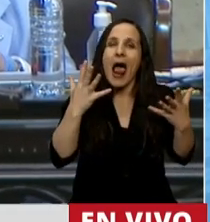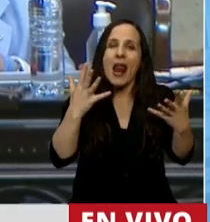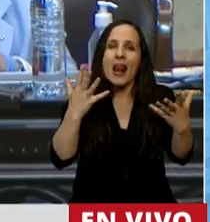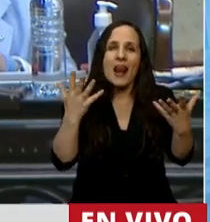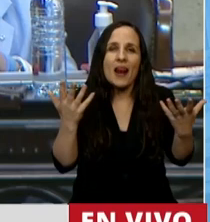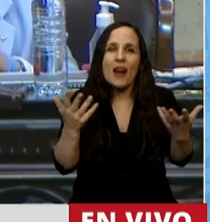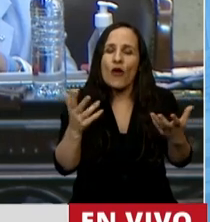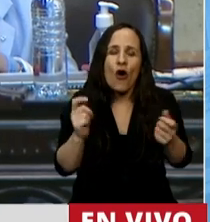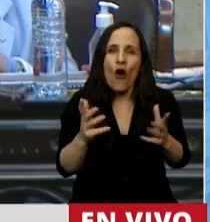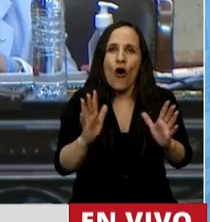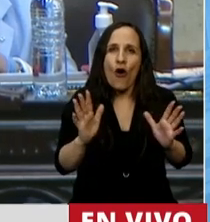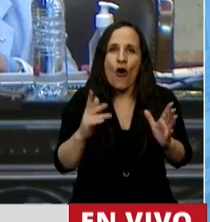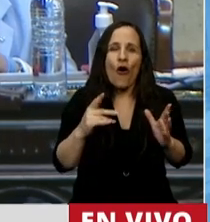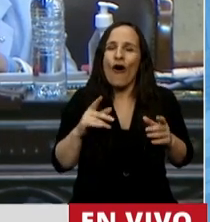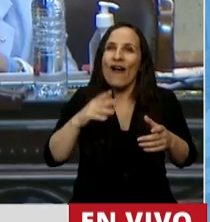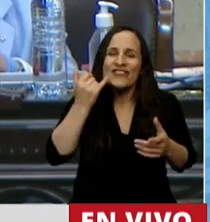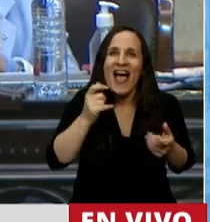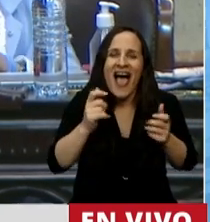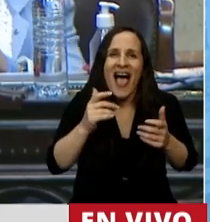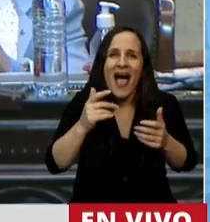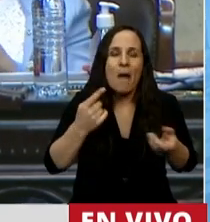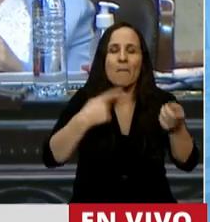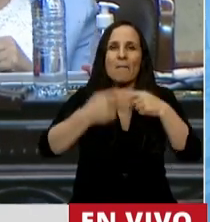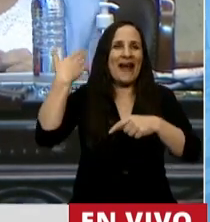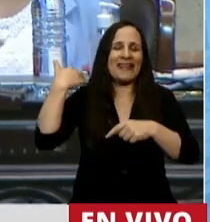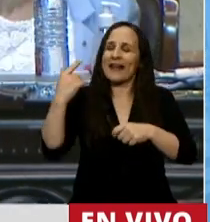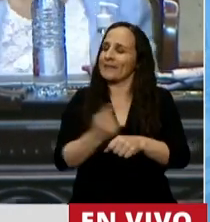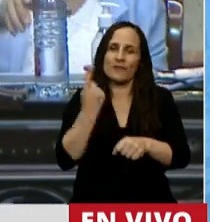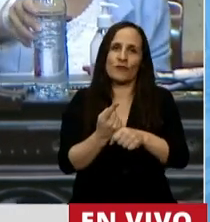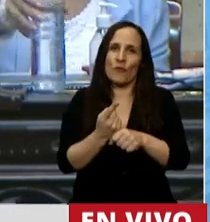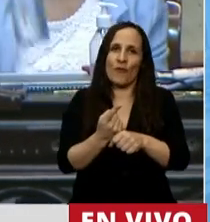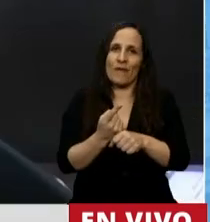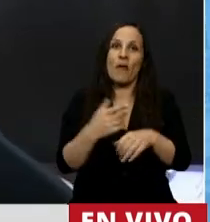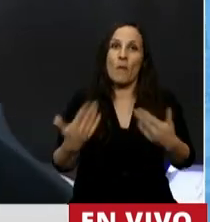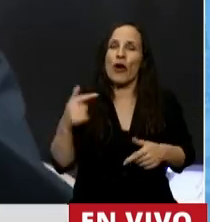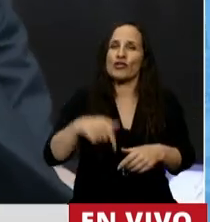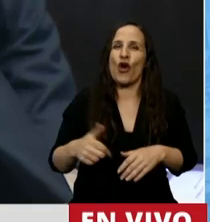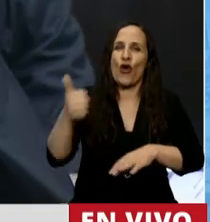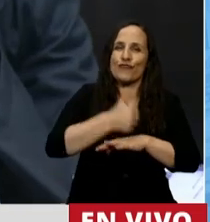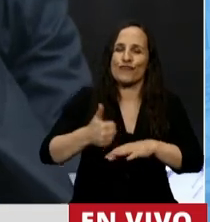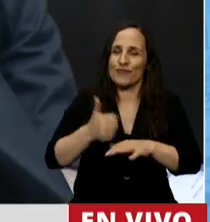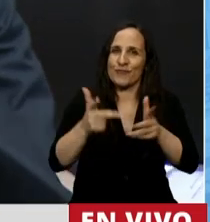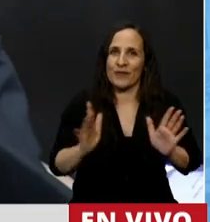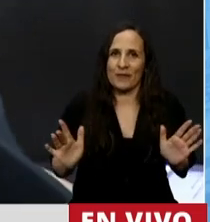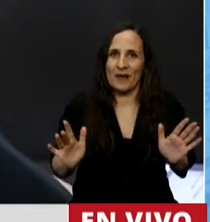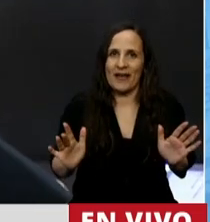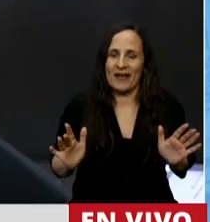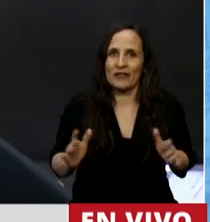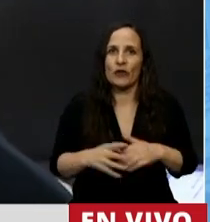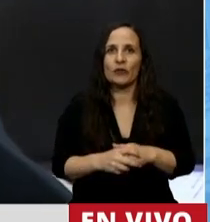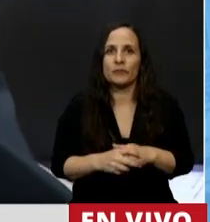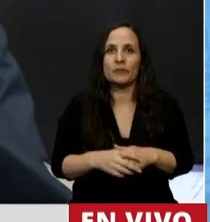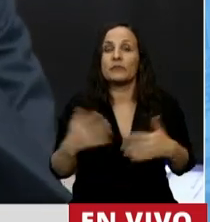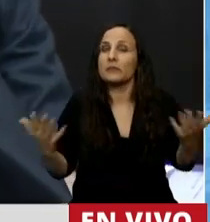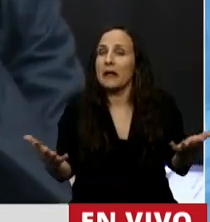que había ocurrido algo que no tenía una vuelta atrás. Y por eso hoy estamos hablando de esto. Miles de mujeres, pero solamente en